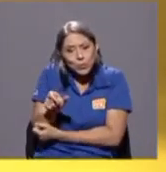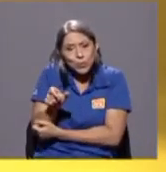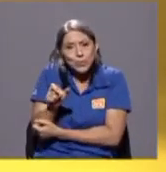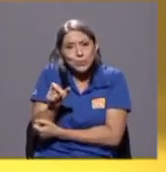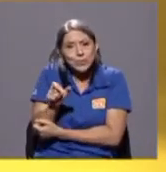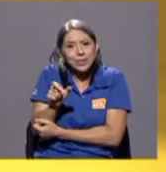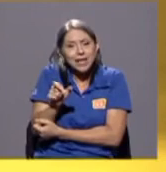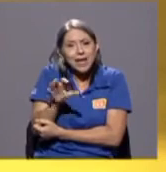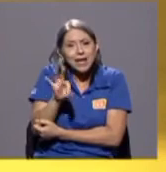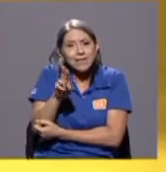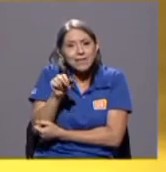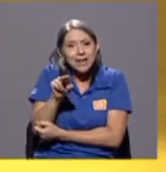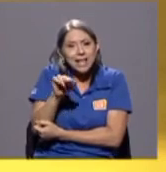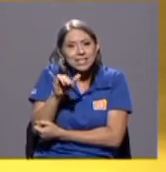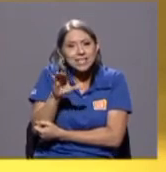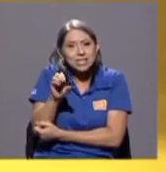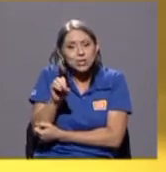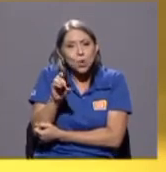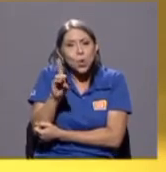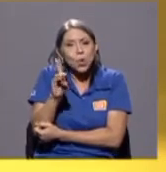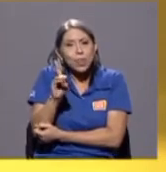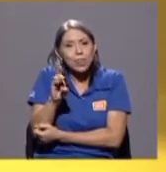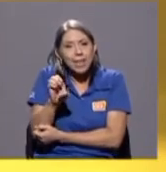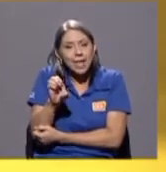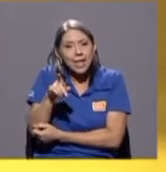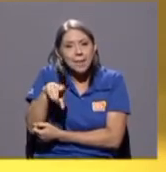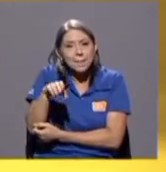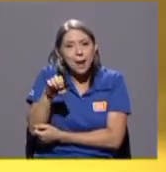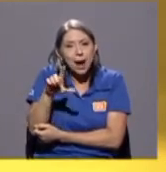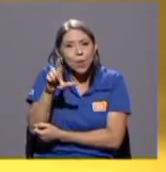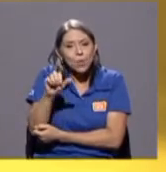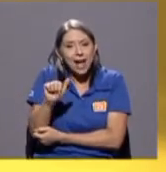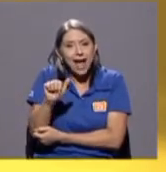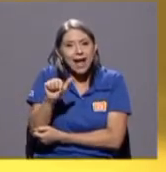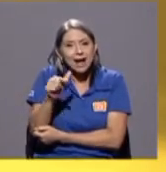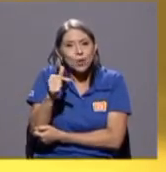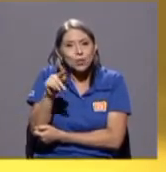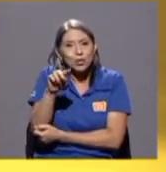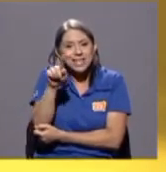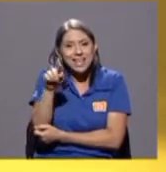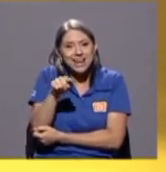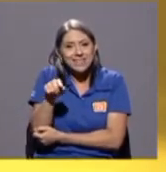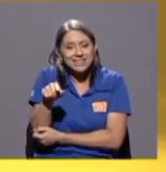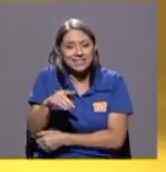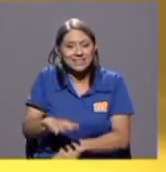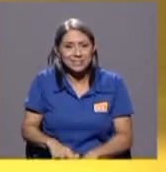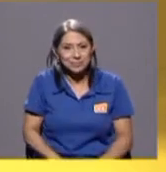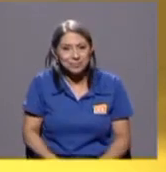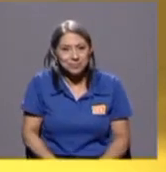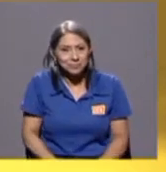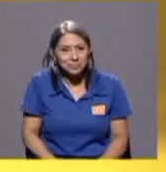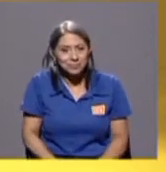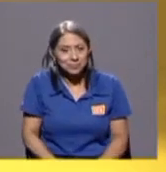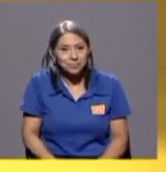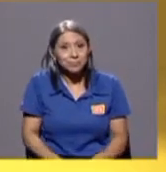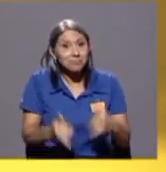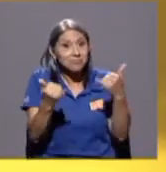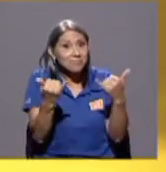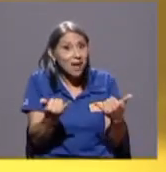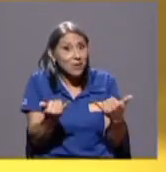Francisco de Pablo Gutiérrez y pasando algo menos menos